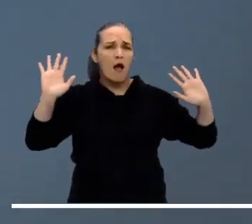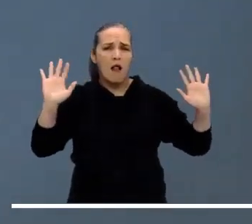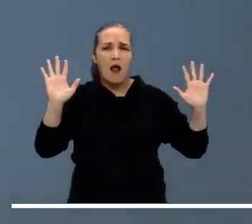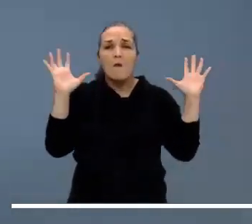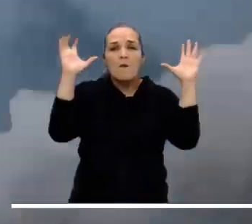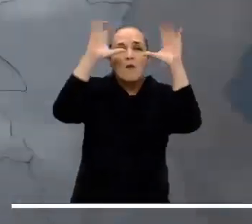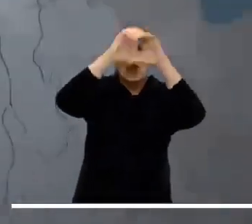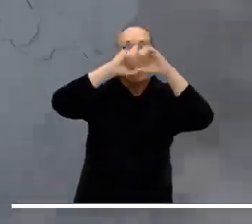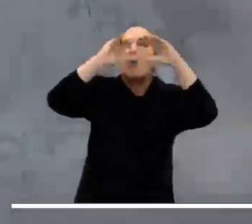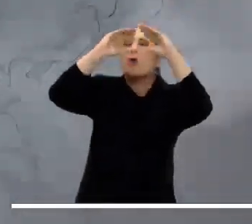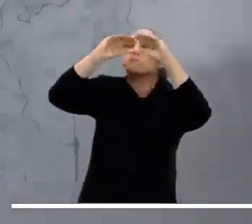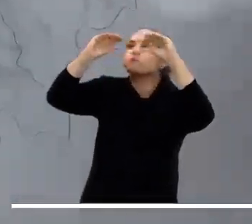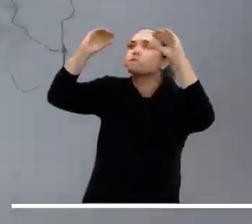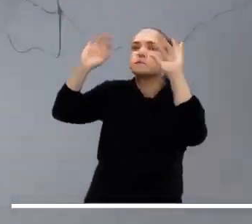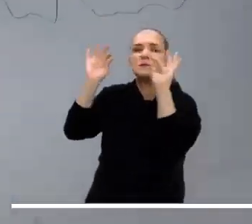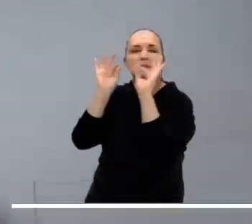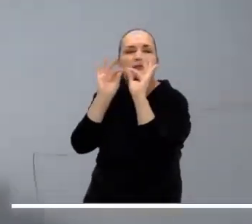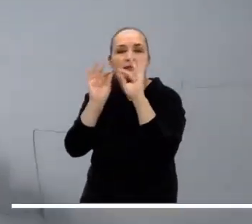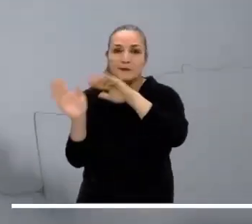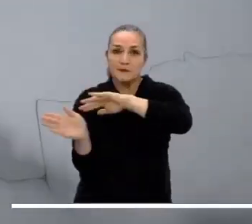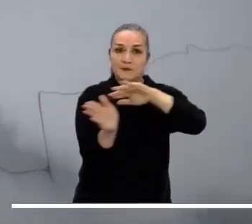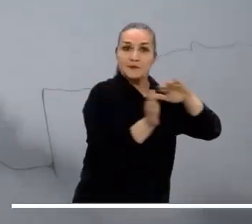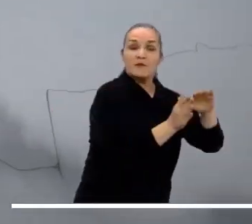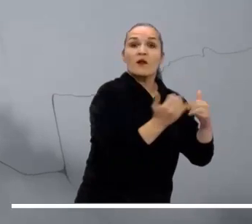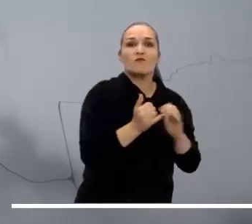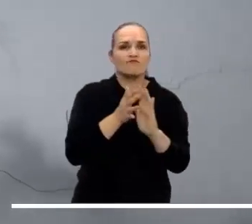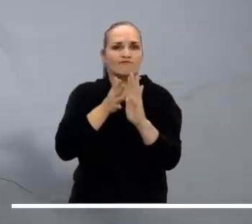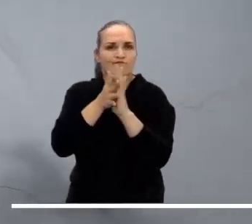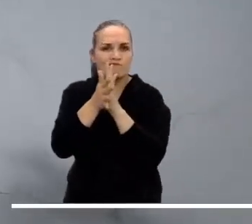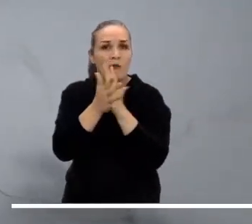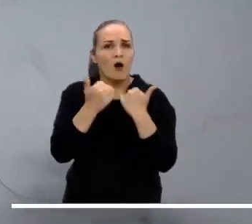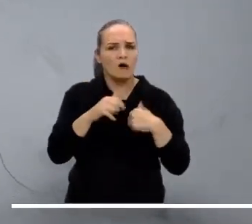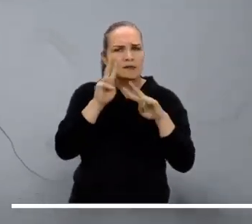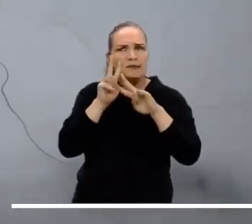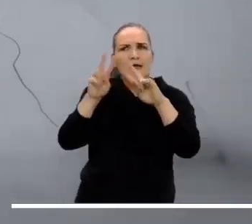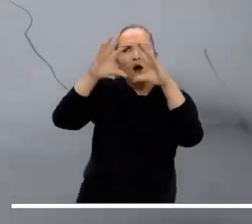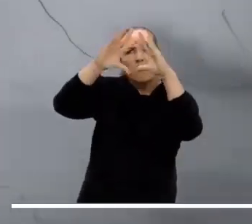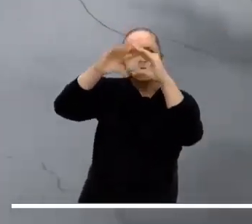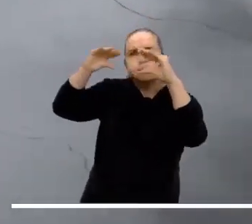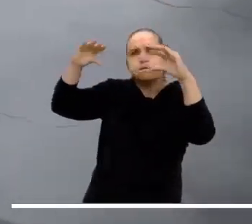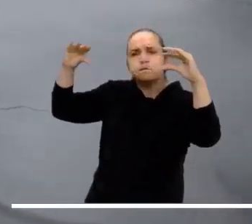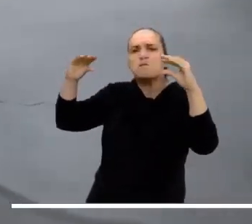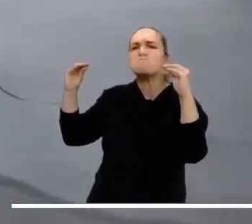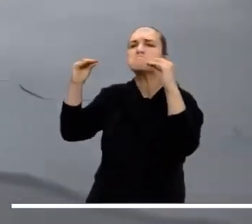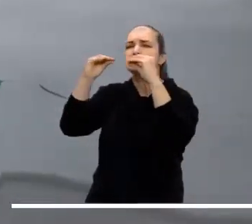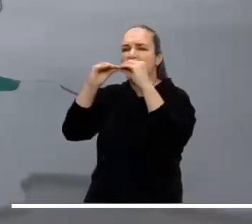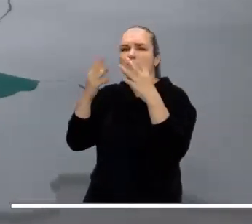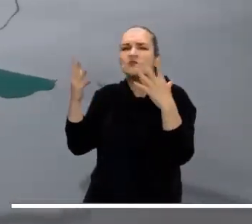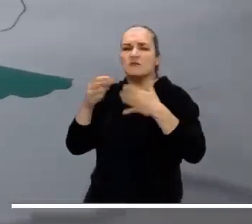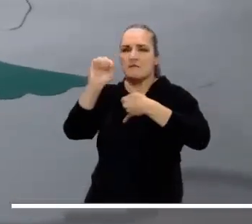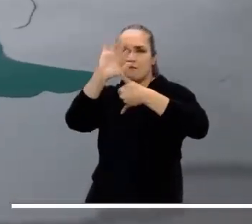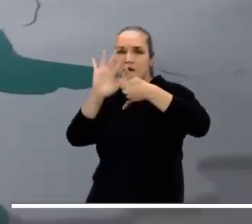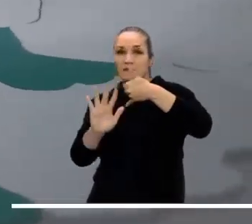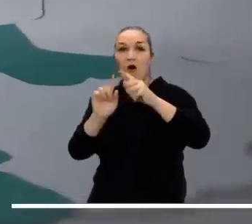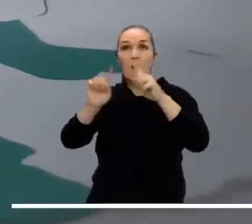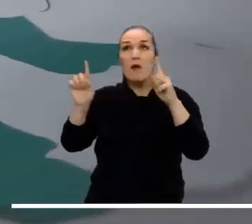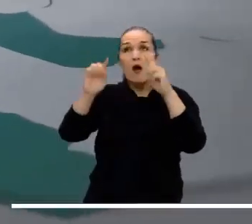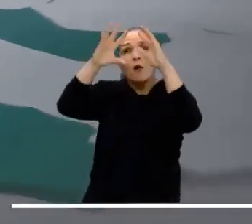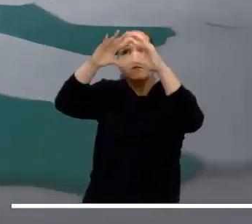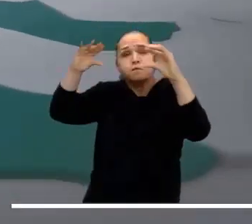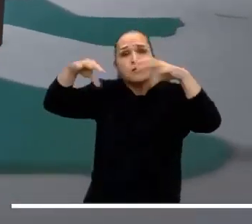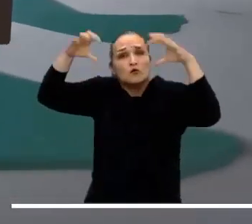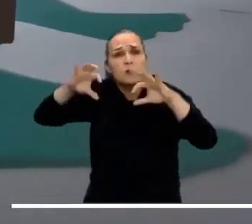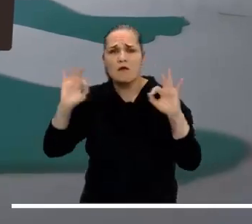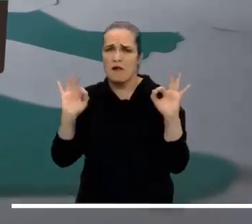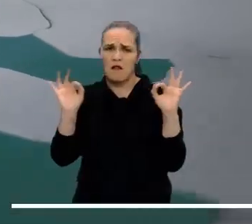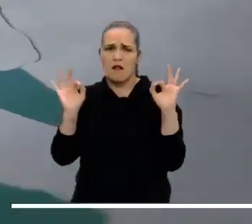tendremos una noche parcialmente nublada. Si bien esperamos un incremento notable de la nubosidad del Pacífico, serán pocas las lluvias